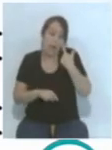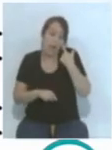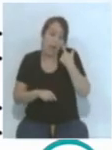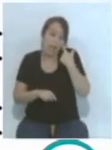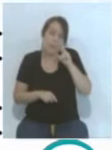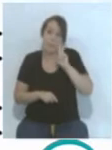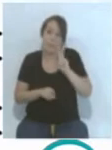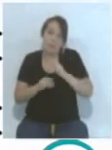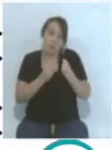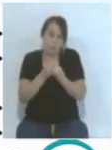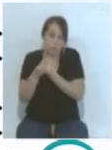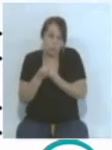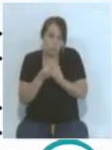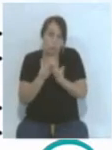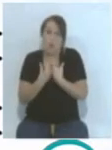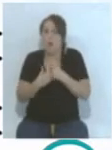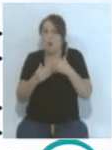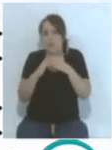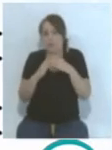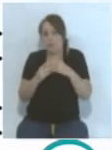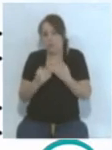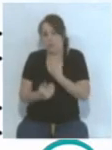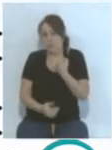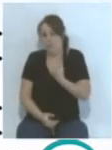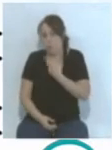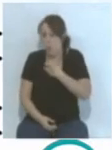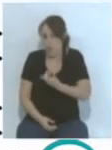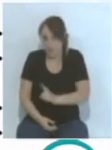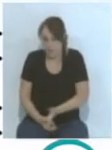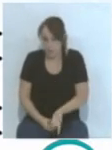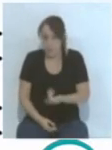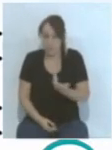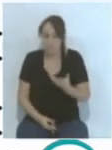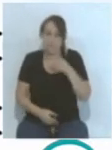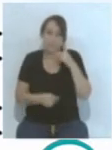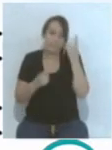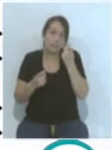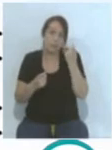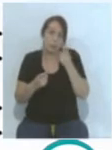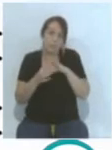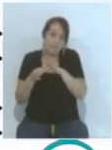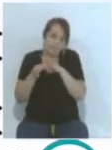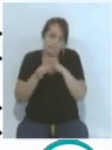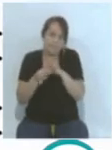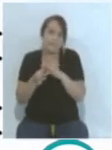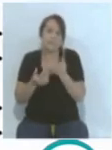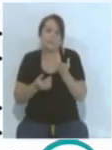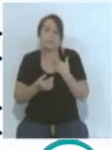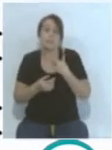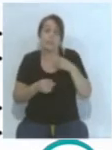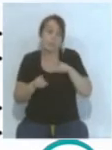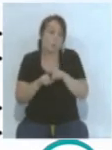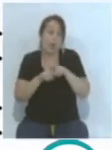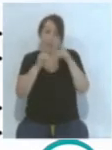porque lo que quería la gente era verlo junto, no verlo solo en casa. Pues entonces ahí sí se intentó unir y al igual que la